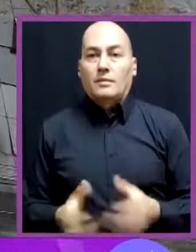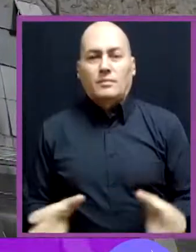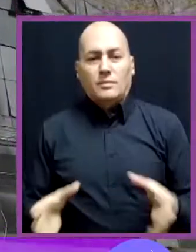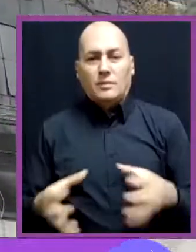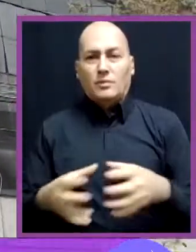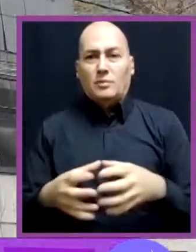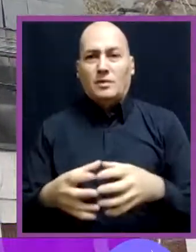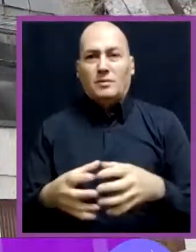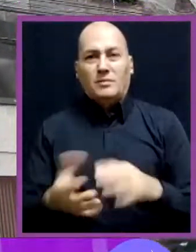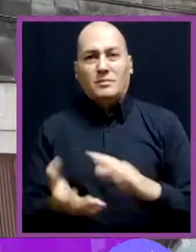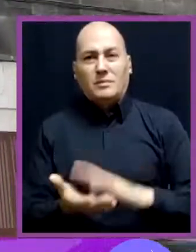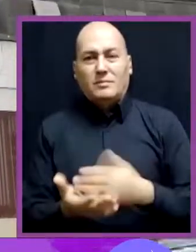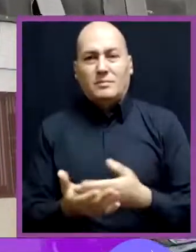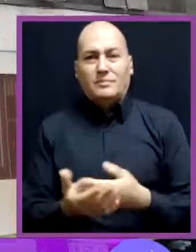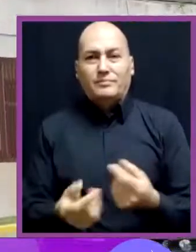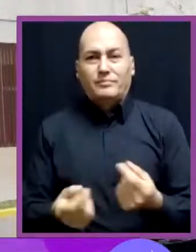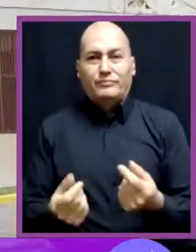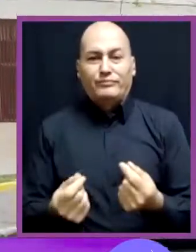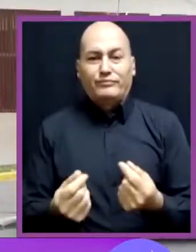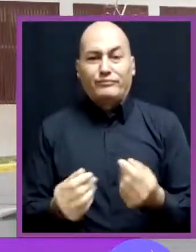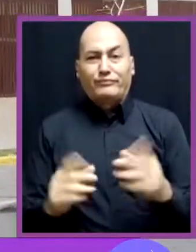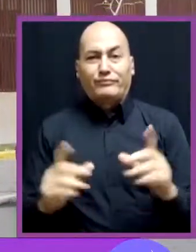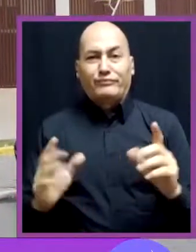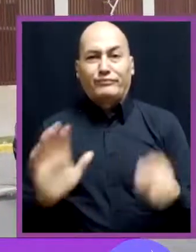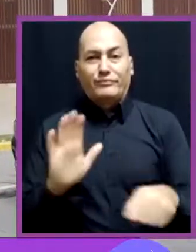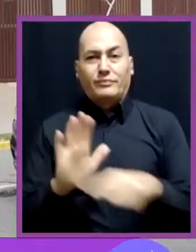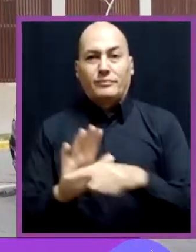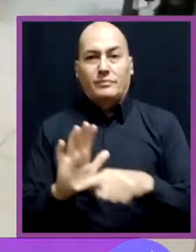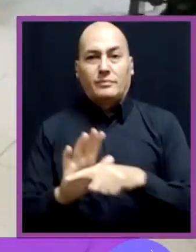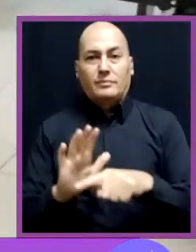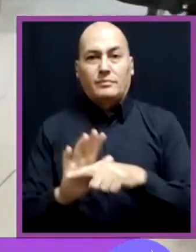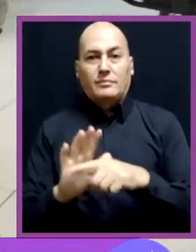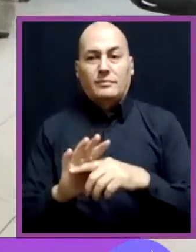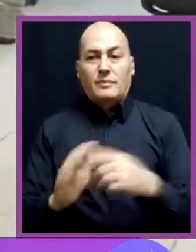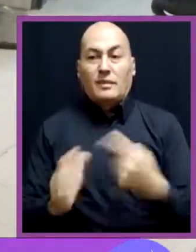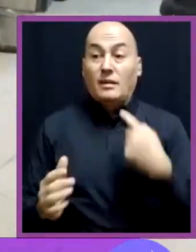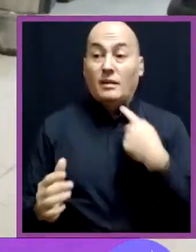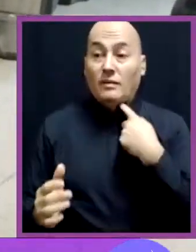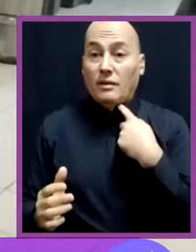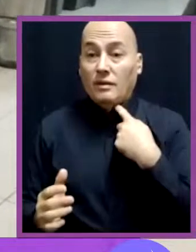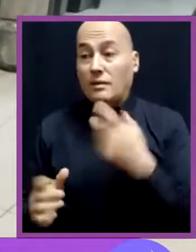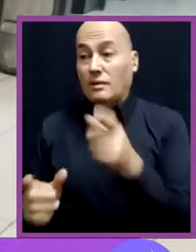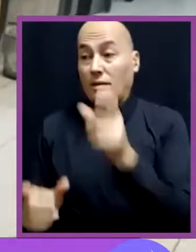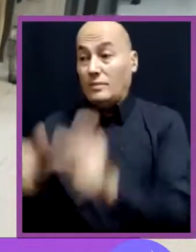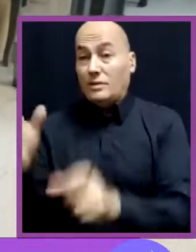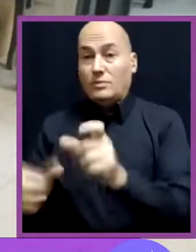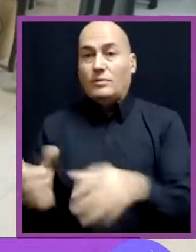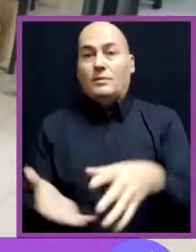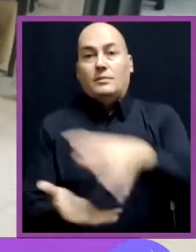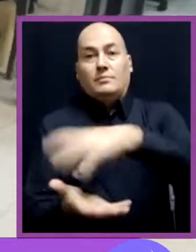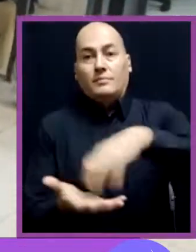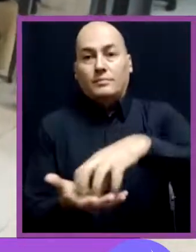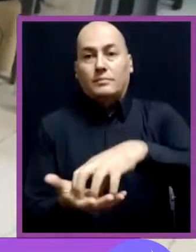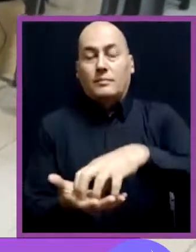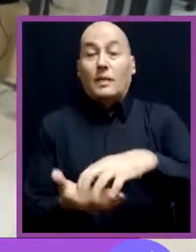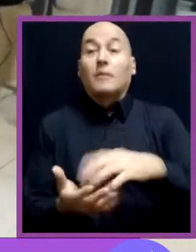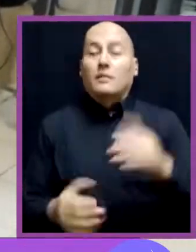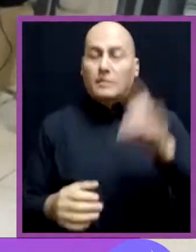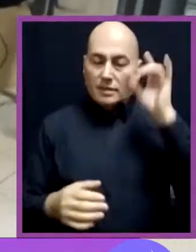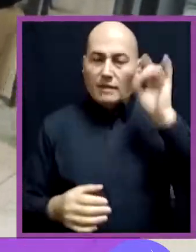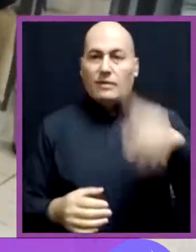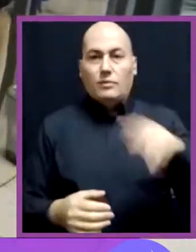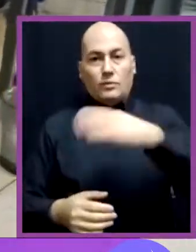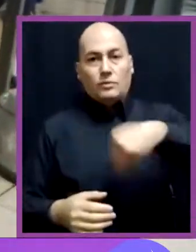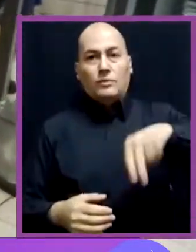Recibimos una corporación de salud y educación con un balance financiero poco alentador, recursos que afectan directamente a nuestras vecinas y vecinos.